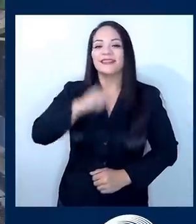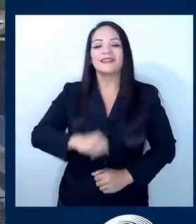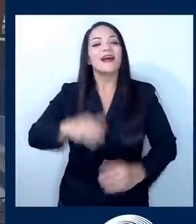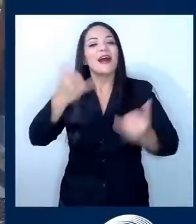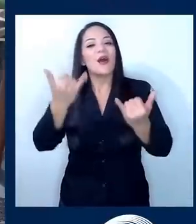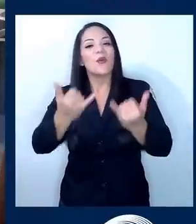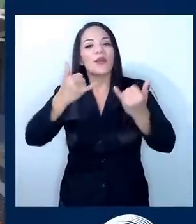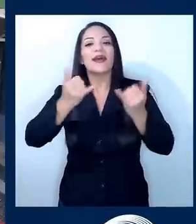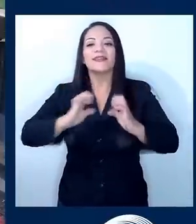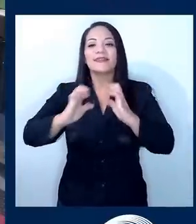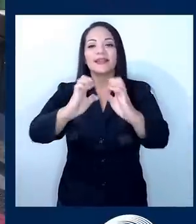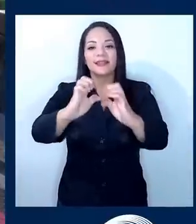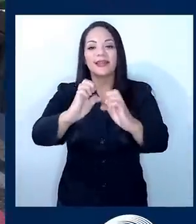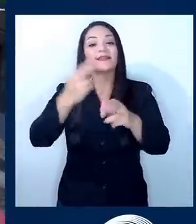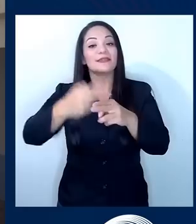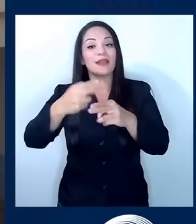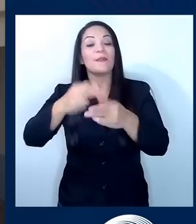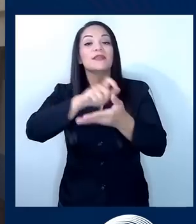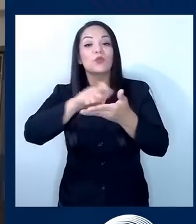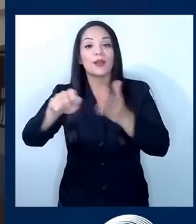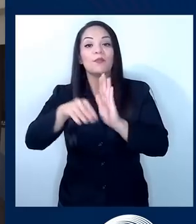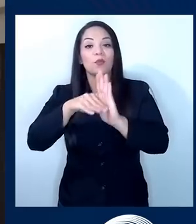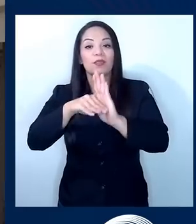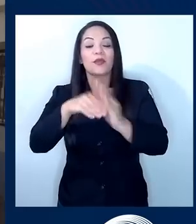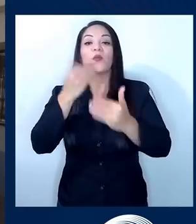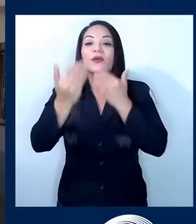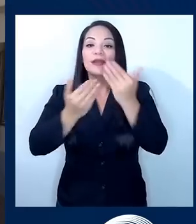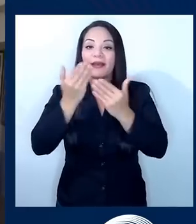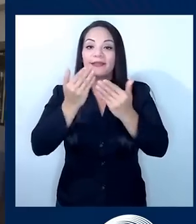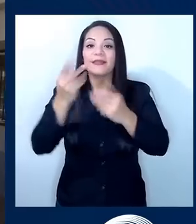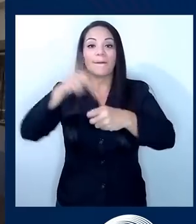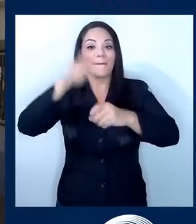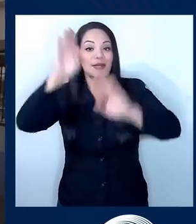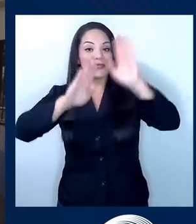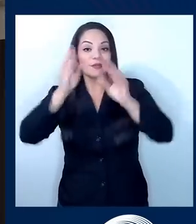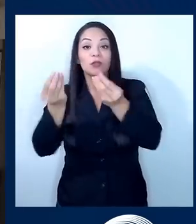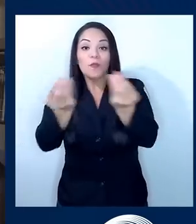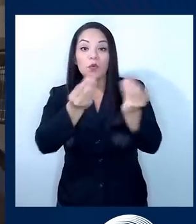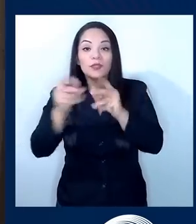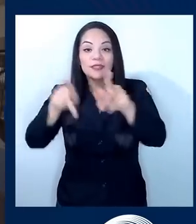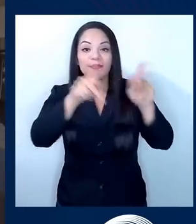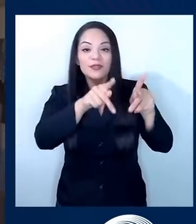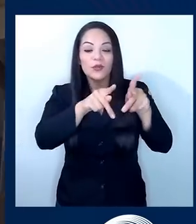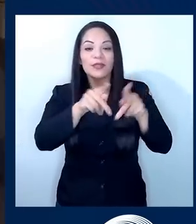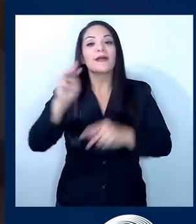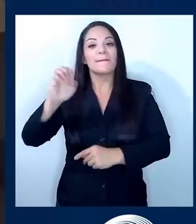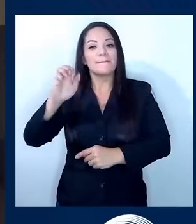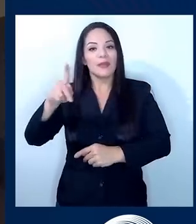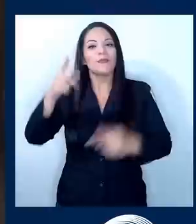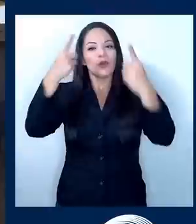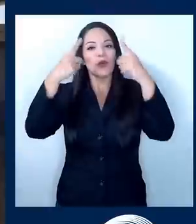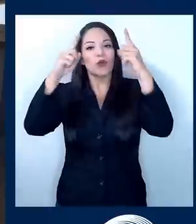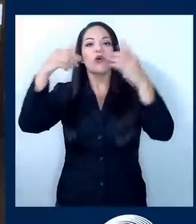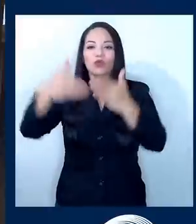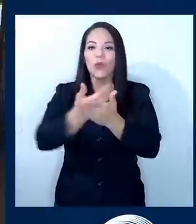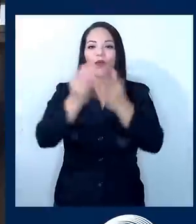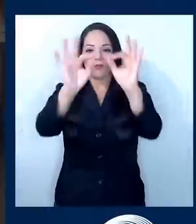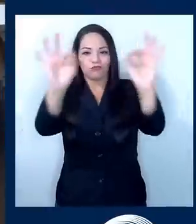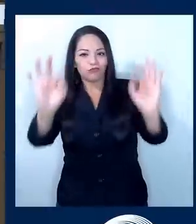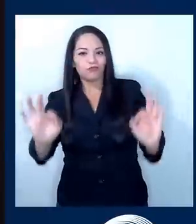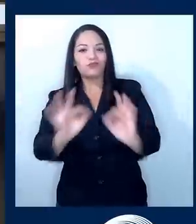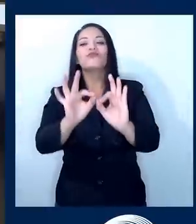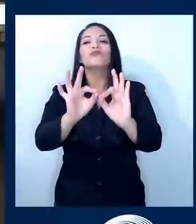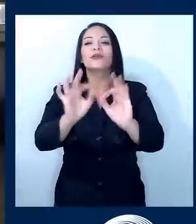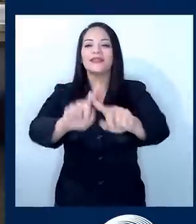estrategia Escuelas Modelo y gracias a la participación social, el Ministerio de Educación le ha dado una nueva vida, una